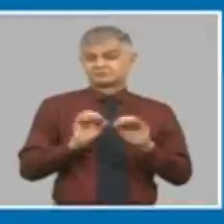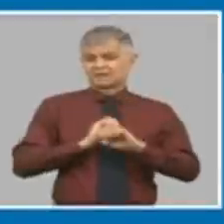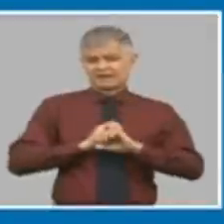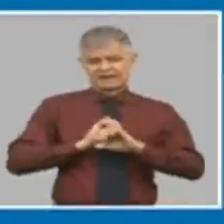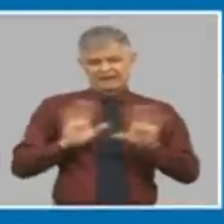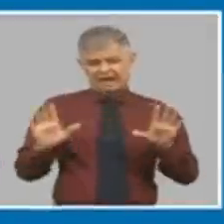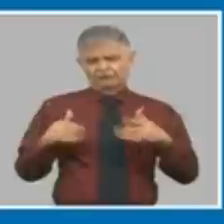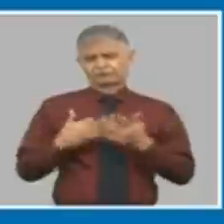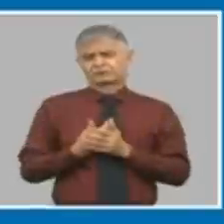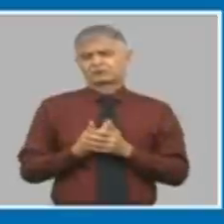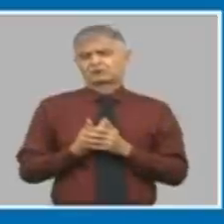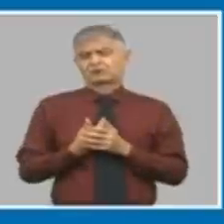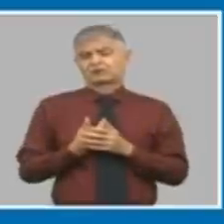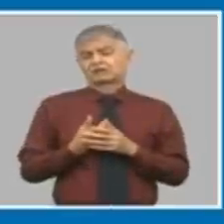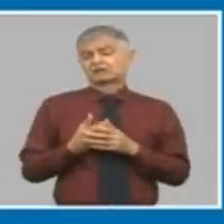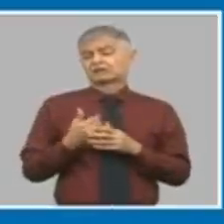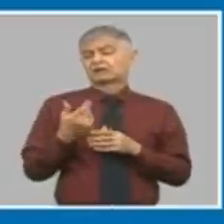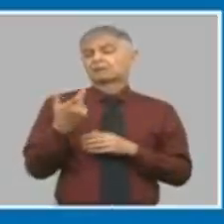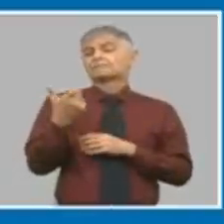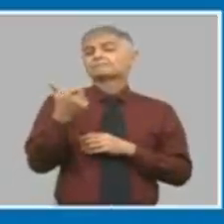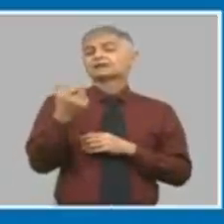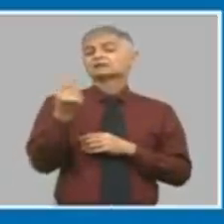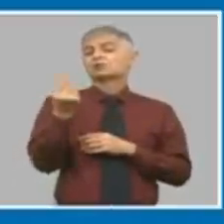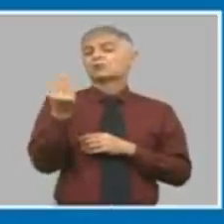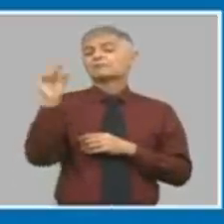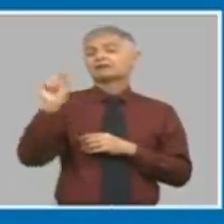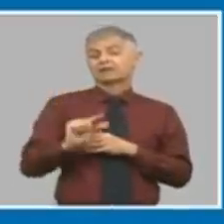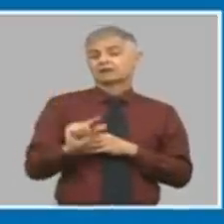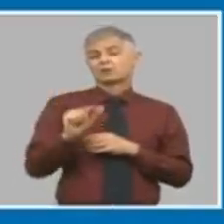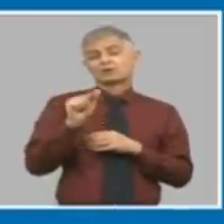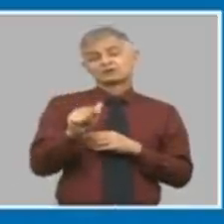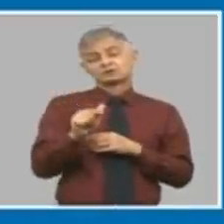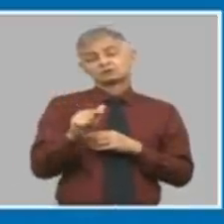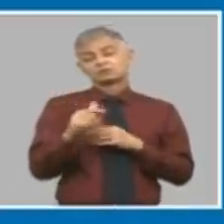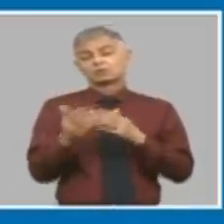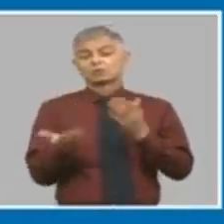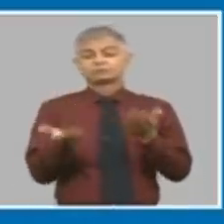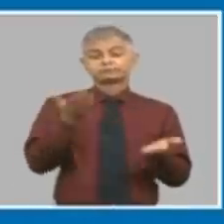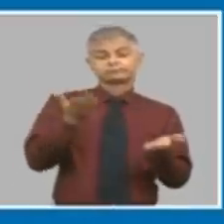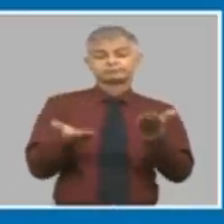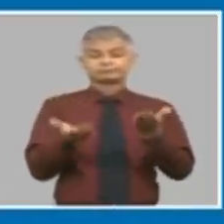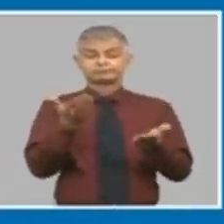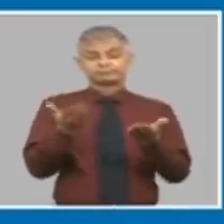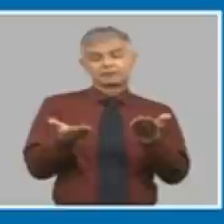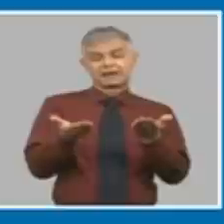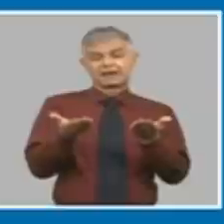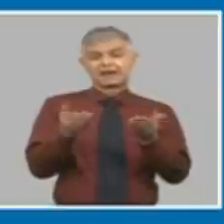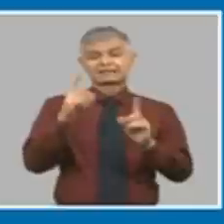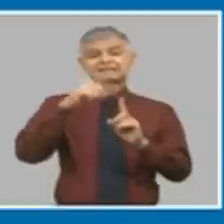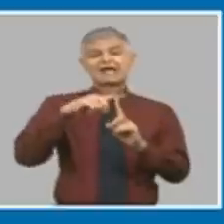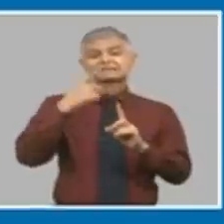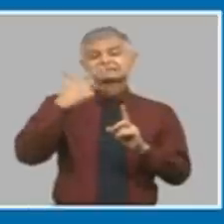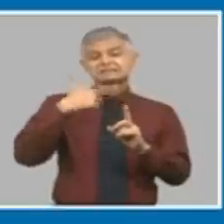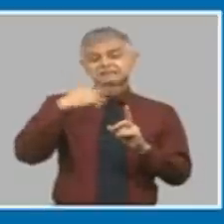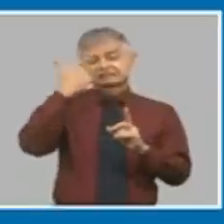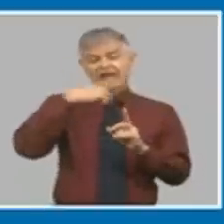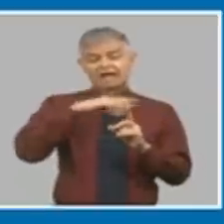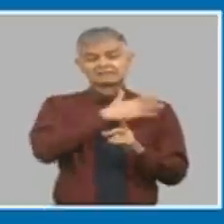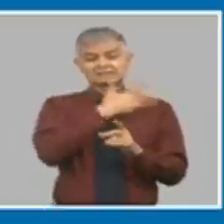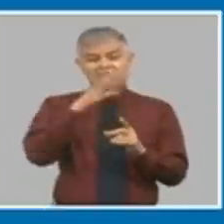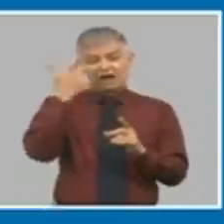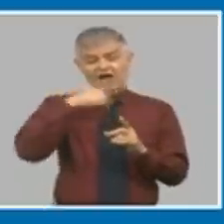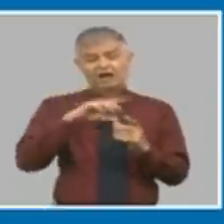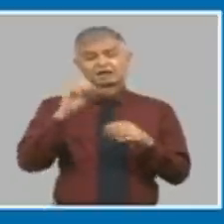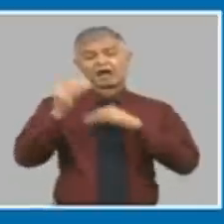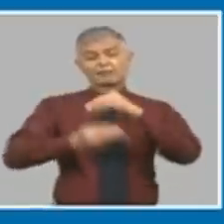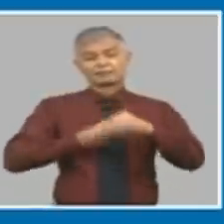que devaluar es corregir el valor de la tasa de cambio contra las monedas libremente convertibles en el sector de